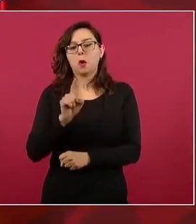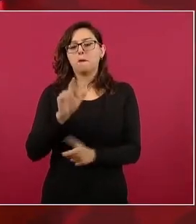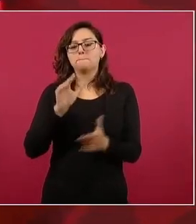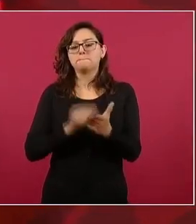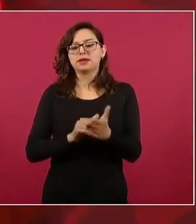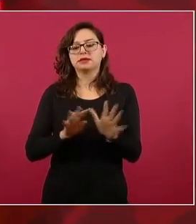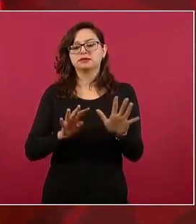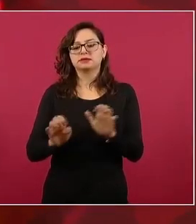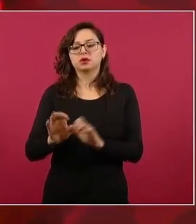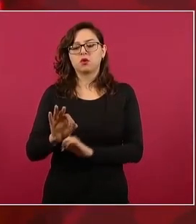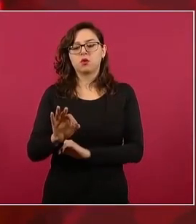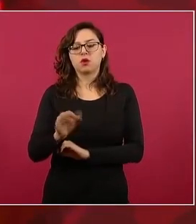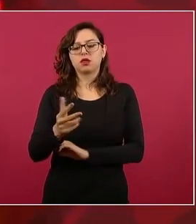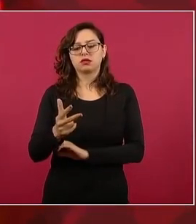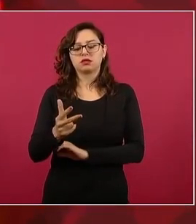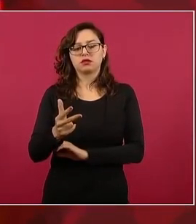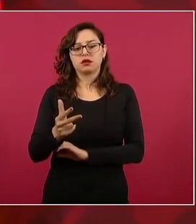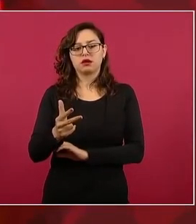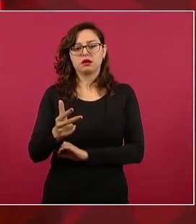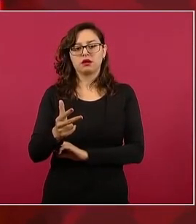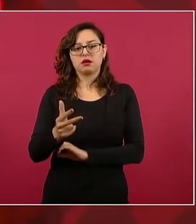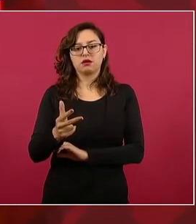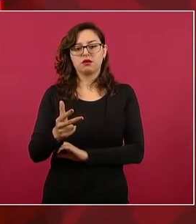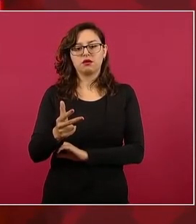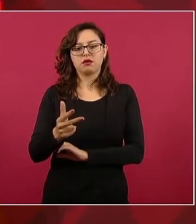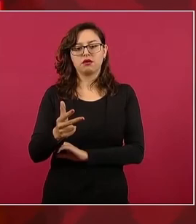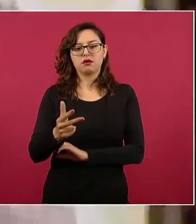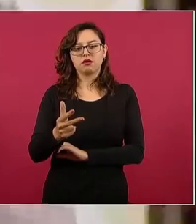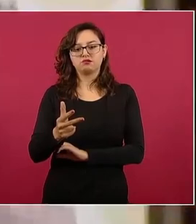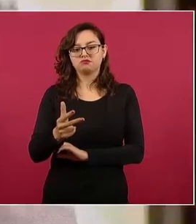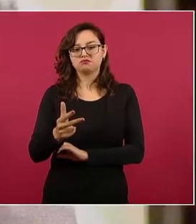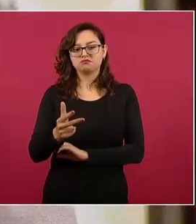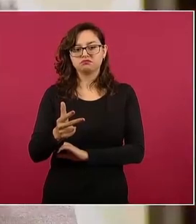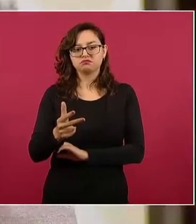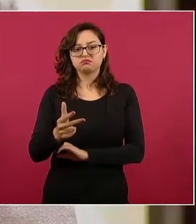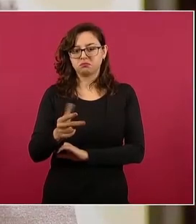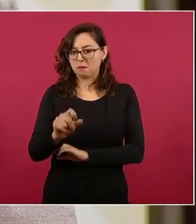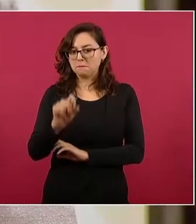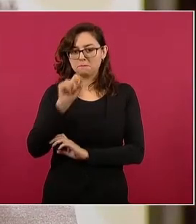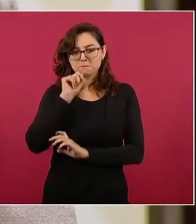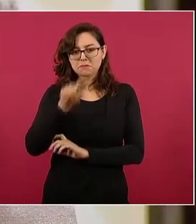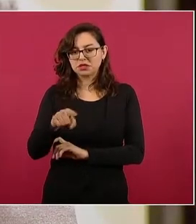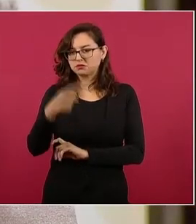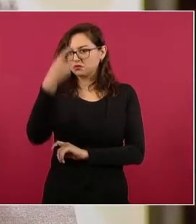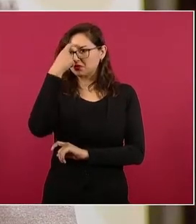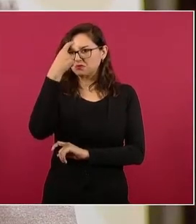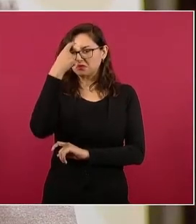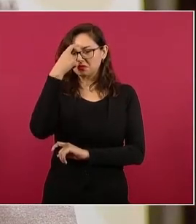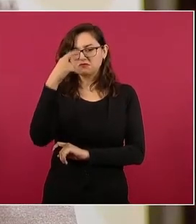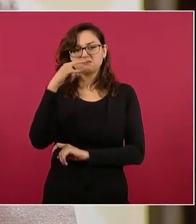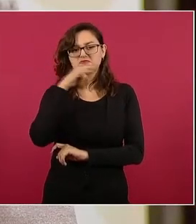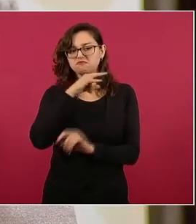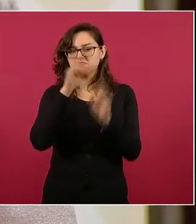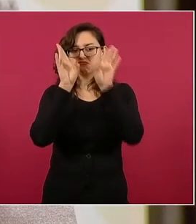ese mismo proceder esa misma mentalidad conservadora